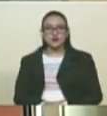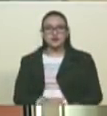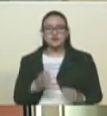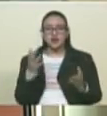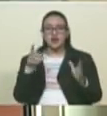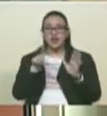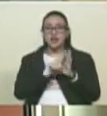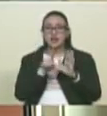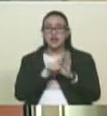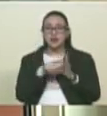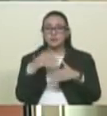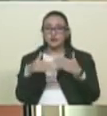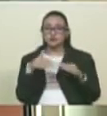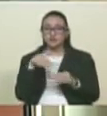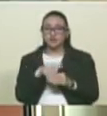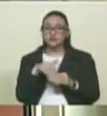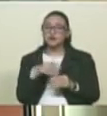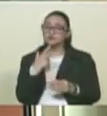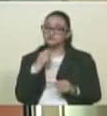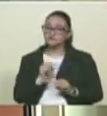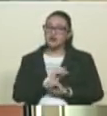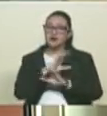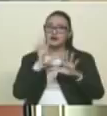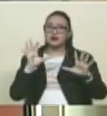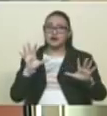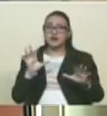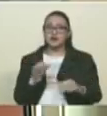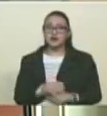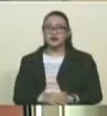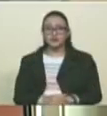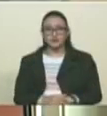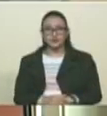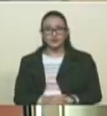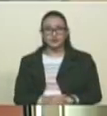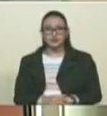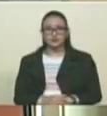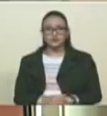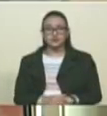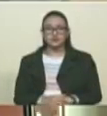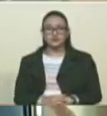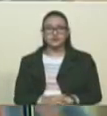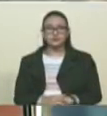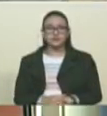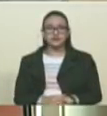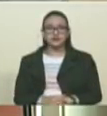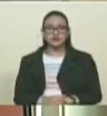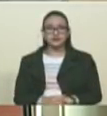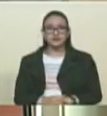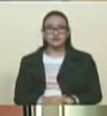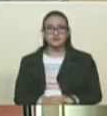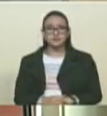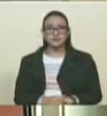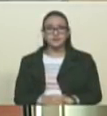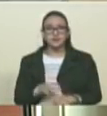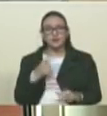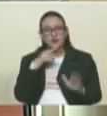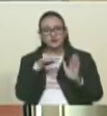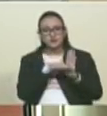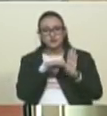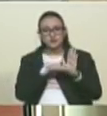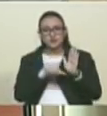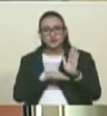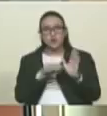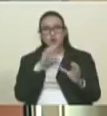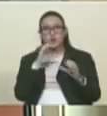de procesos electorales está claramente establecido, perfectamente establecido, cuáles son las obligaciones que tienen los medios de comunicación.